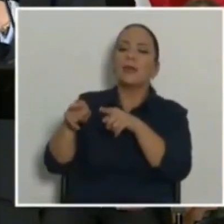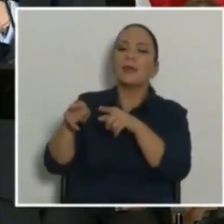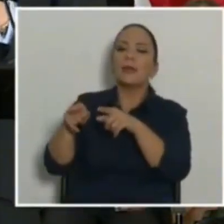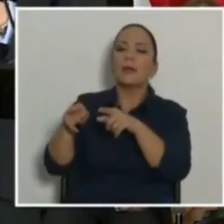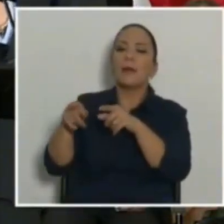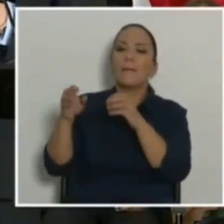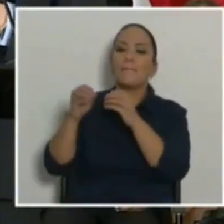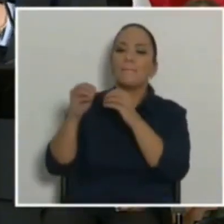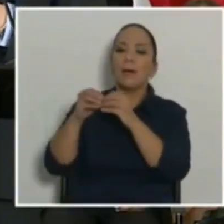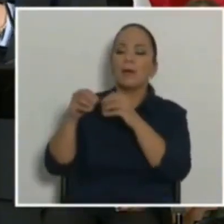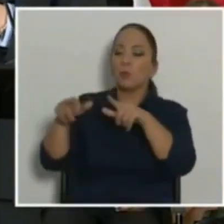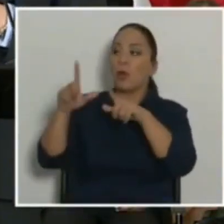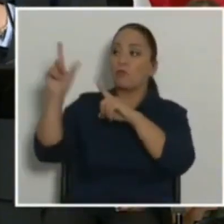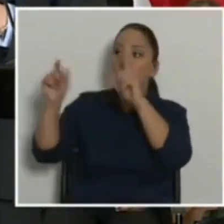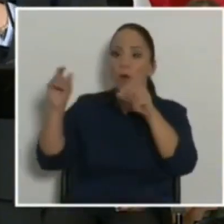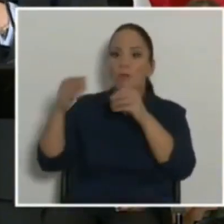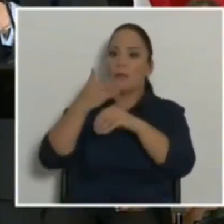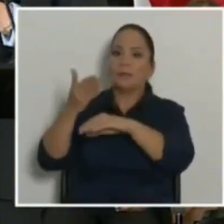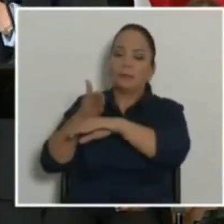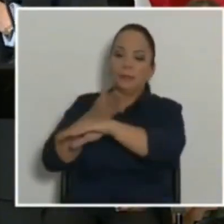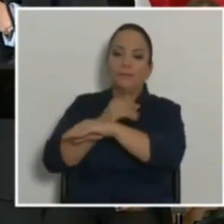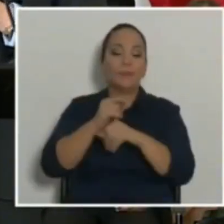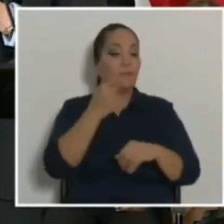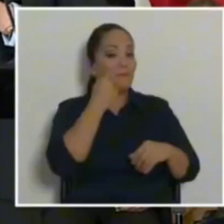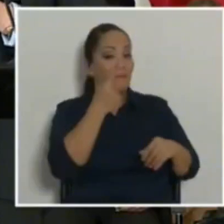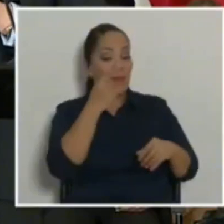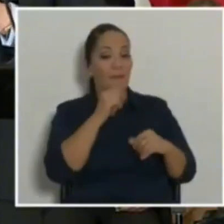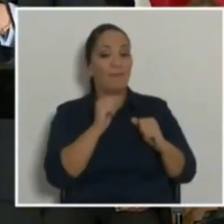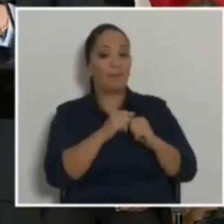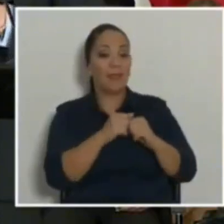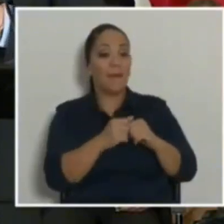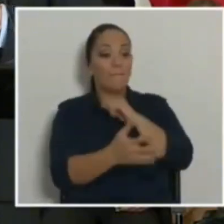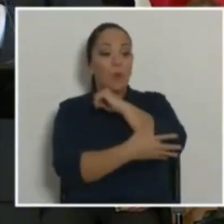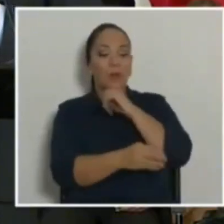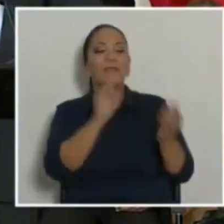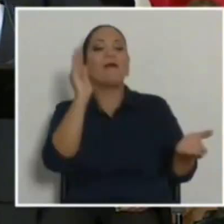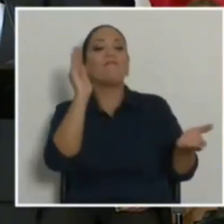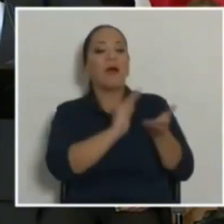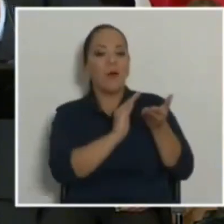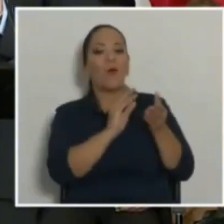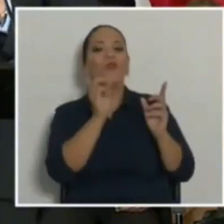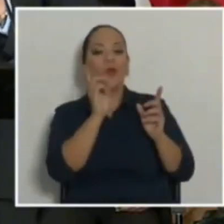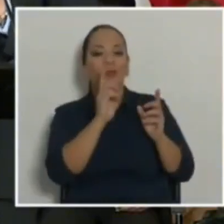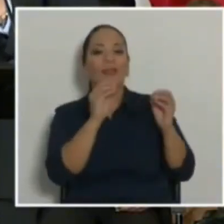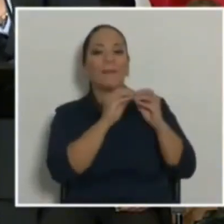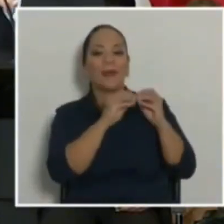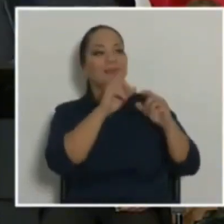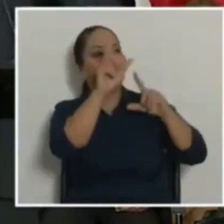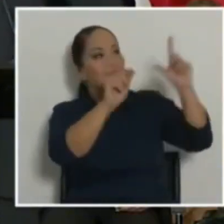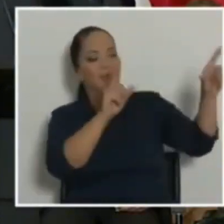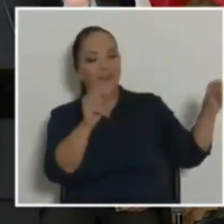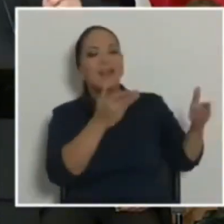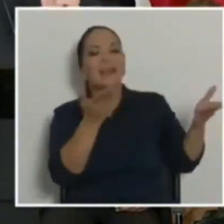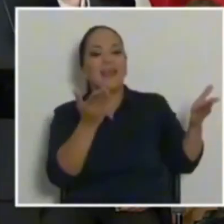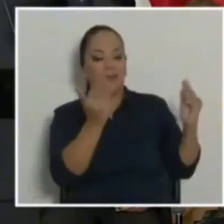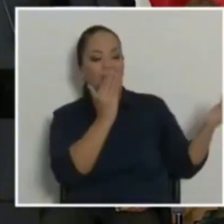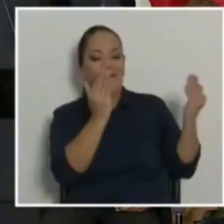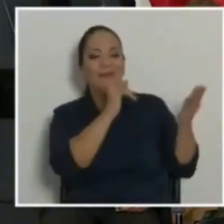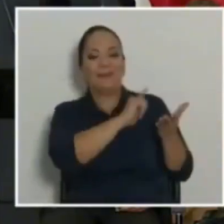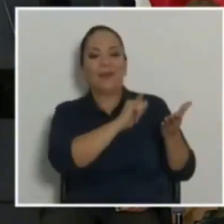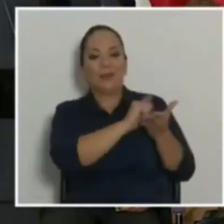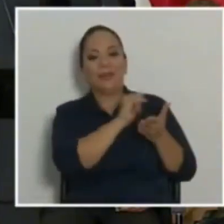Entonces, bajó la pobreza más en las áreas rurales que en la gama. Y eso ayuda a mejorar,